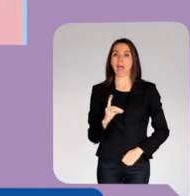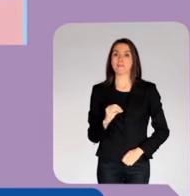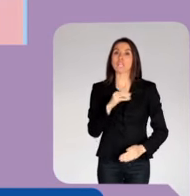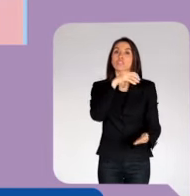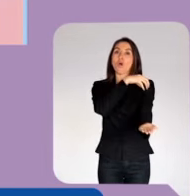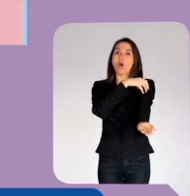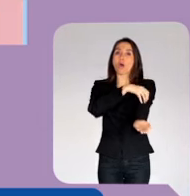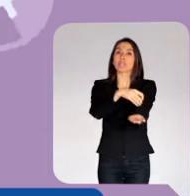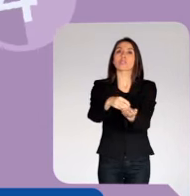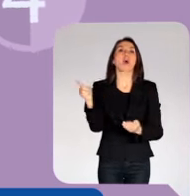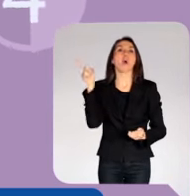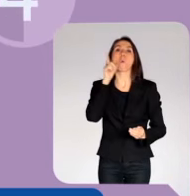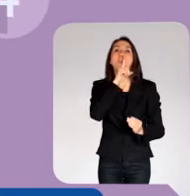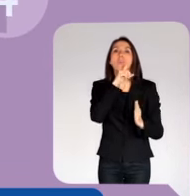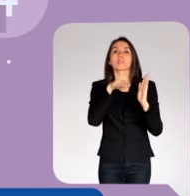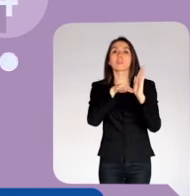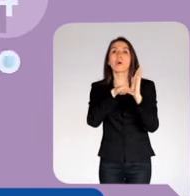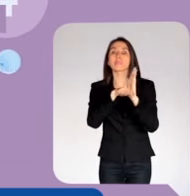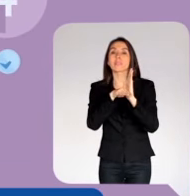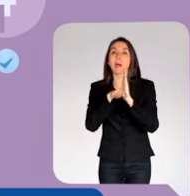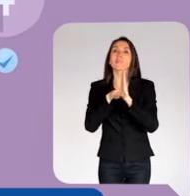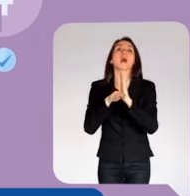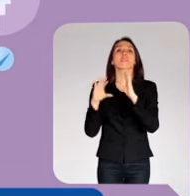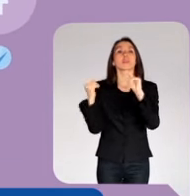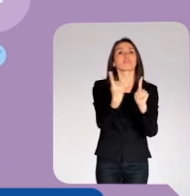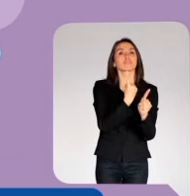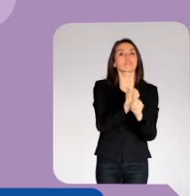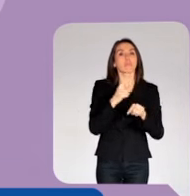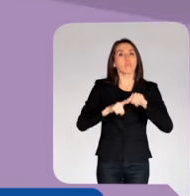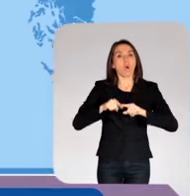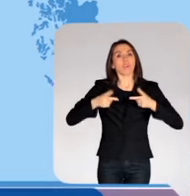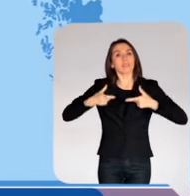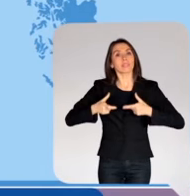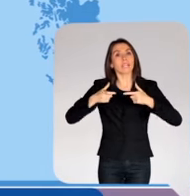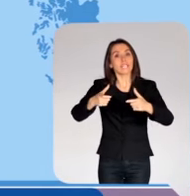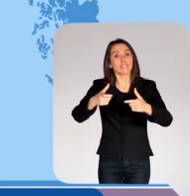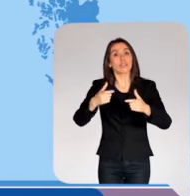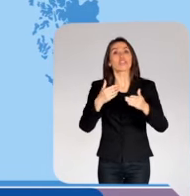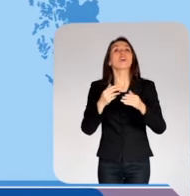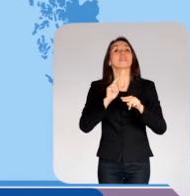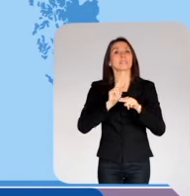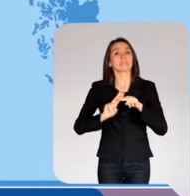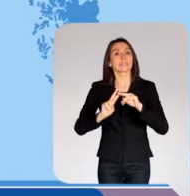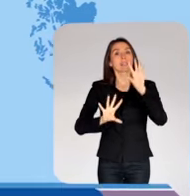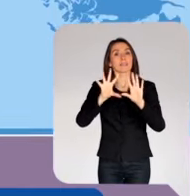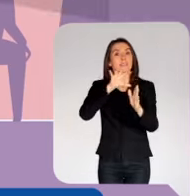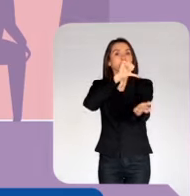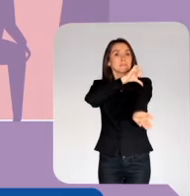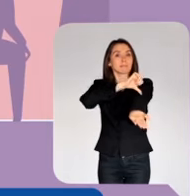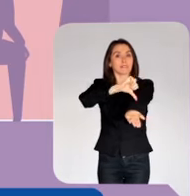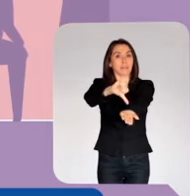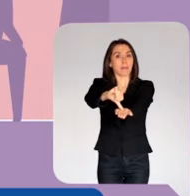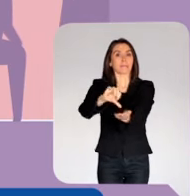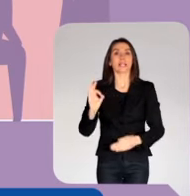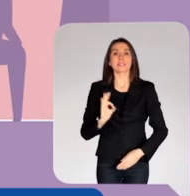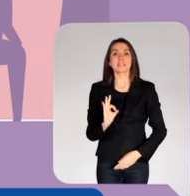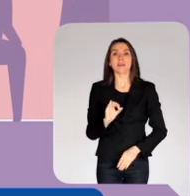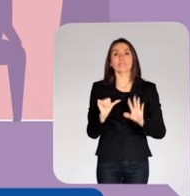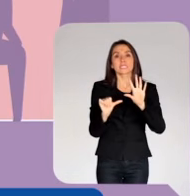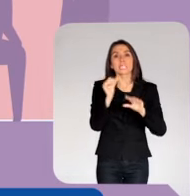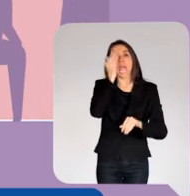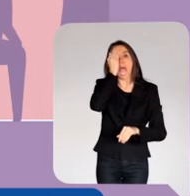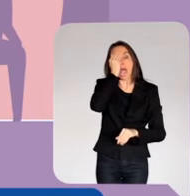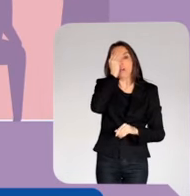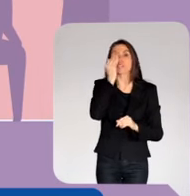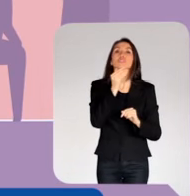Cabildo Regional. Es el último nivel del proceso de diálogos territoriales. Se realizarán en las 15 capitales regionales el sábado 6 de